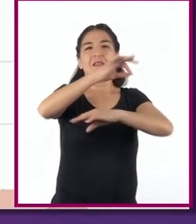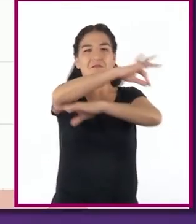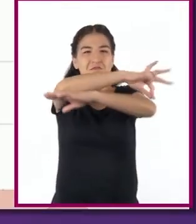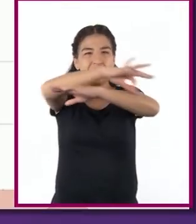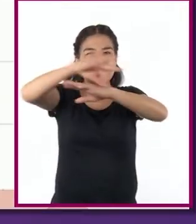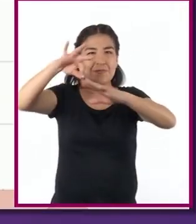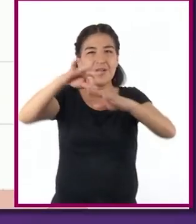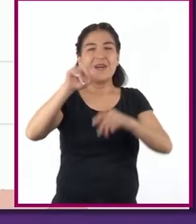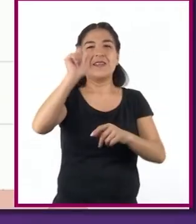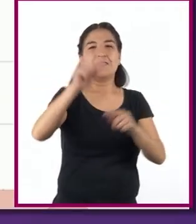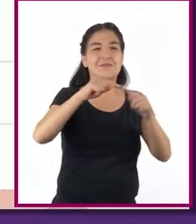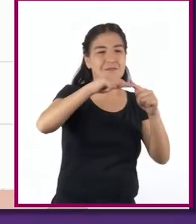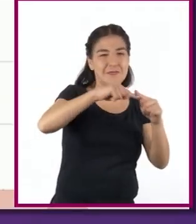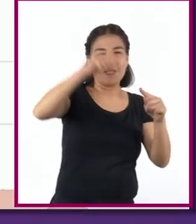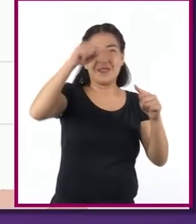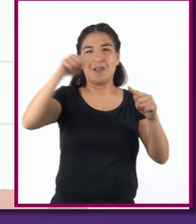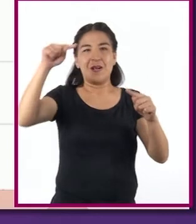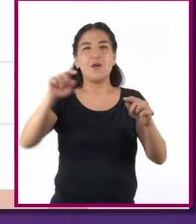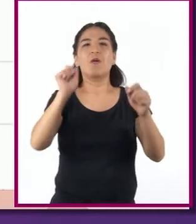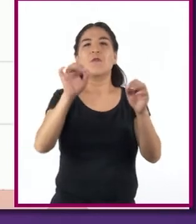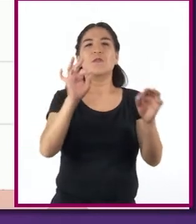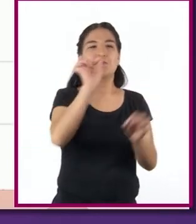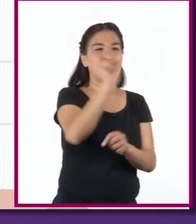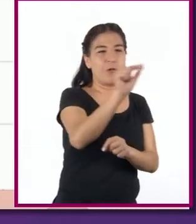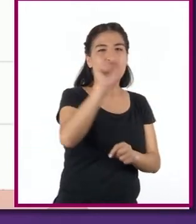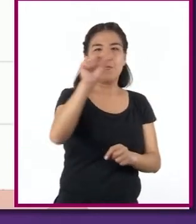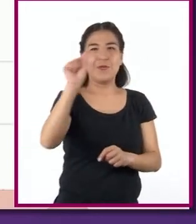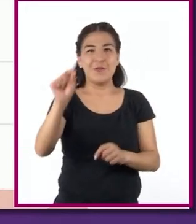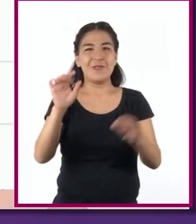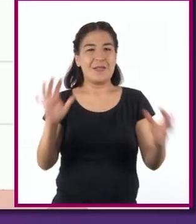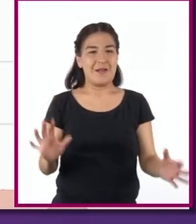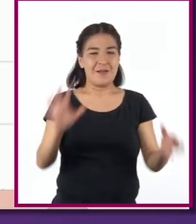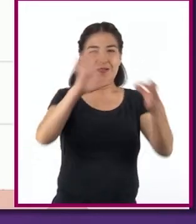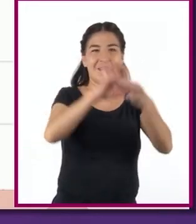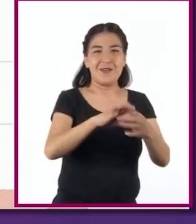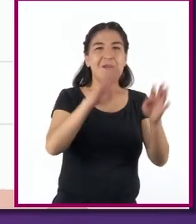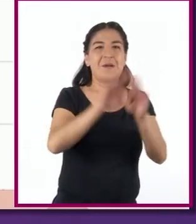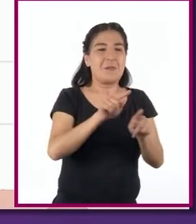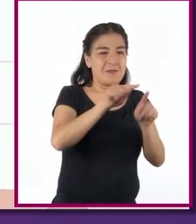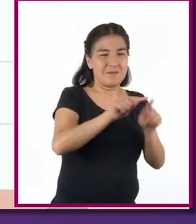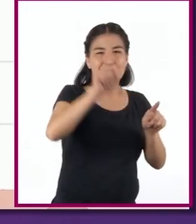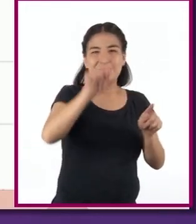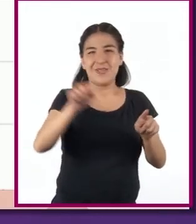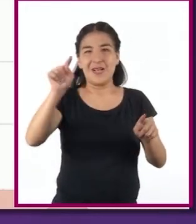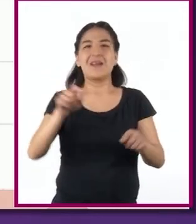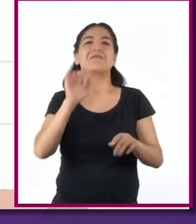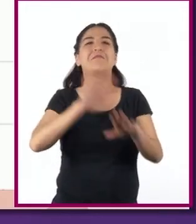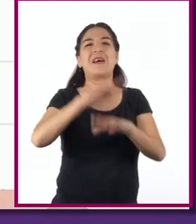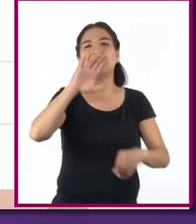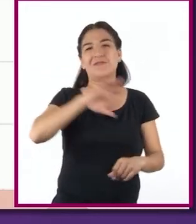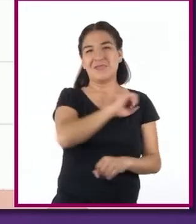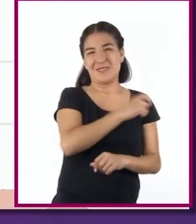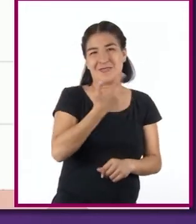Aquí hay una línea que va uniendo puntos y muestra el comportamiento en este caso de la preferencia de compras.